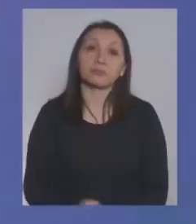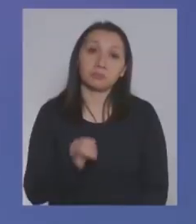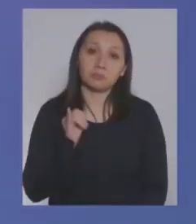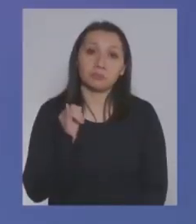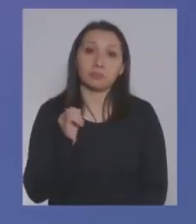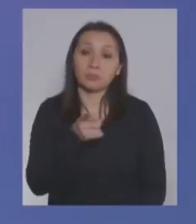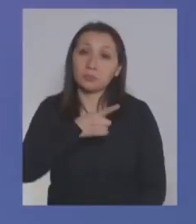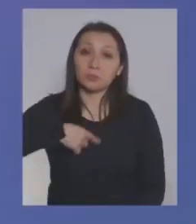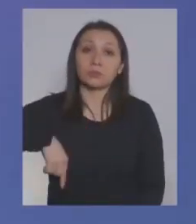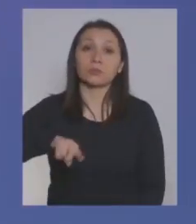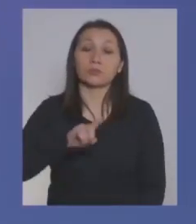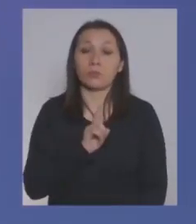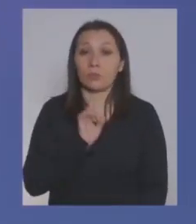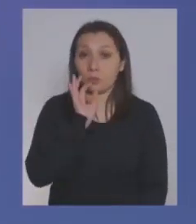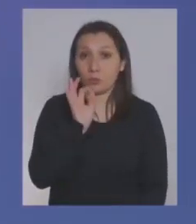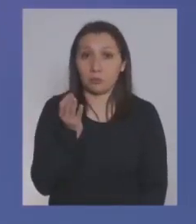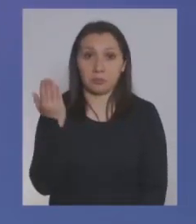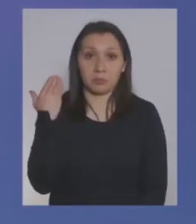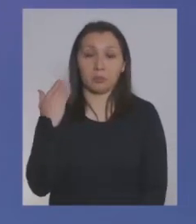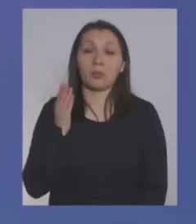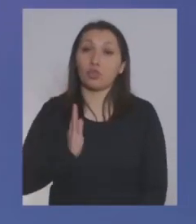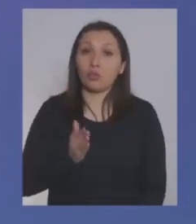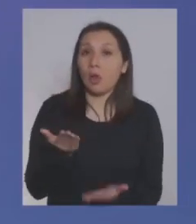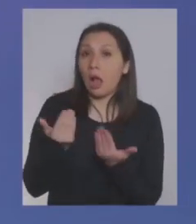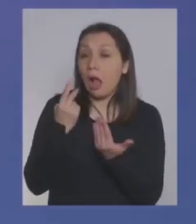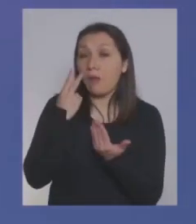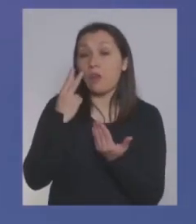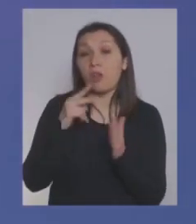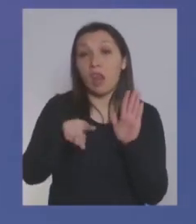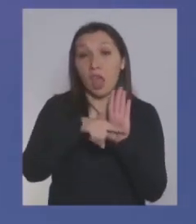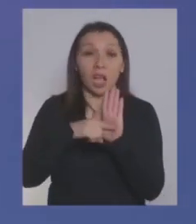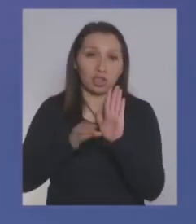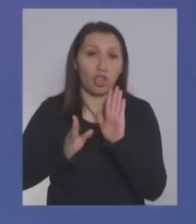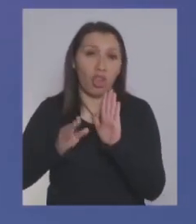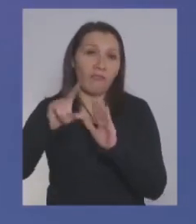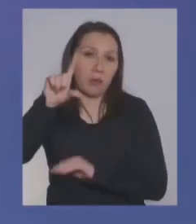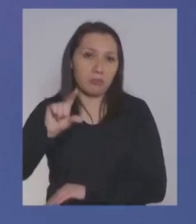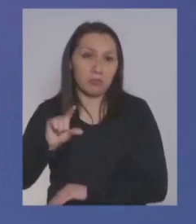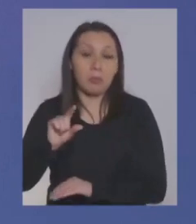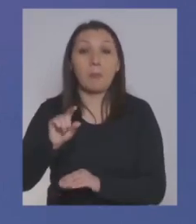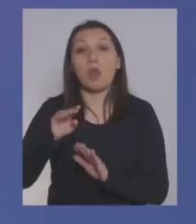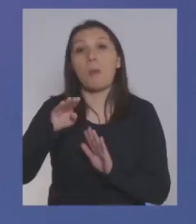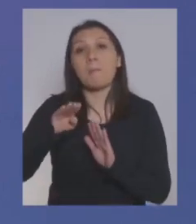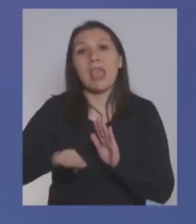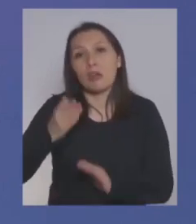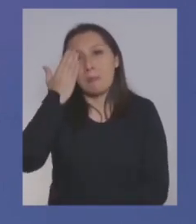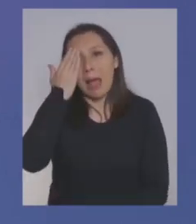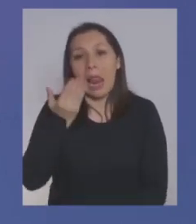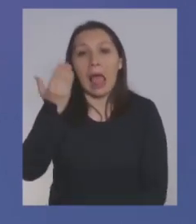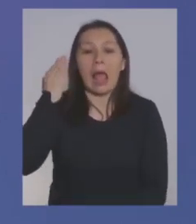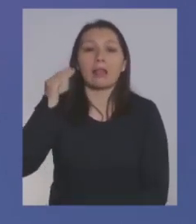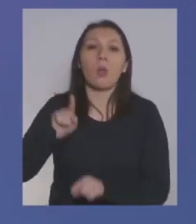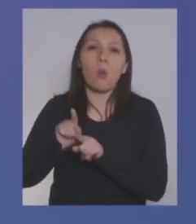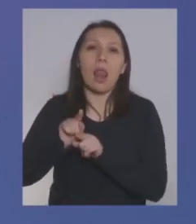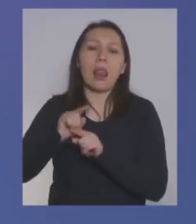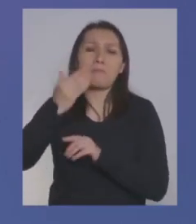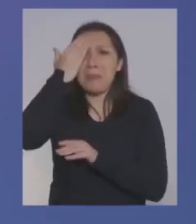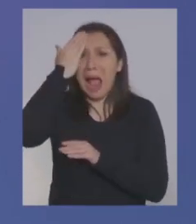Efectivamente, nosotros, como acabo de señalar, seguimos esperando cifras negativas, pero menos malas que las que hemos